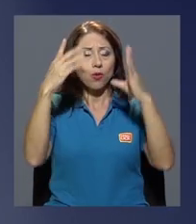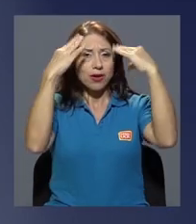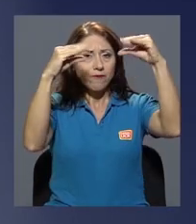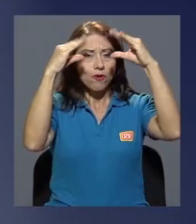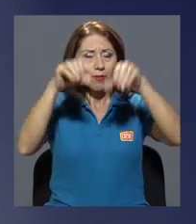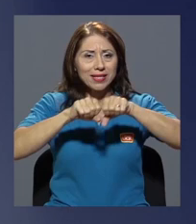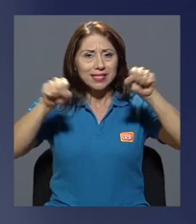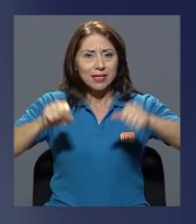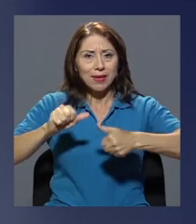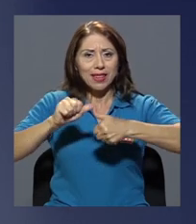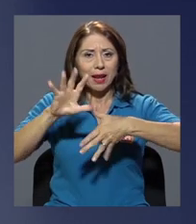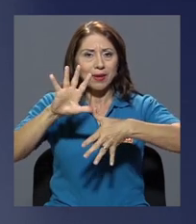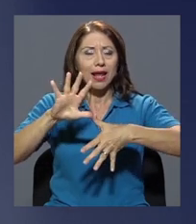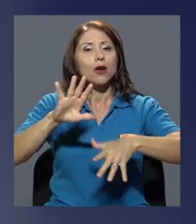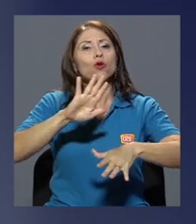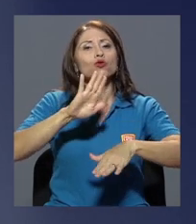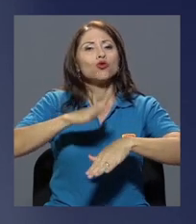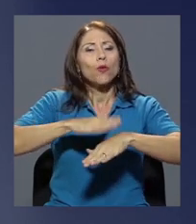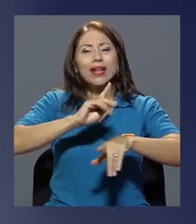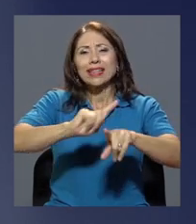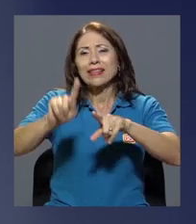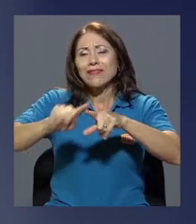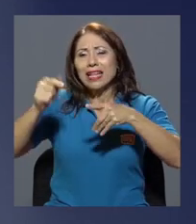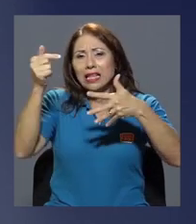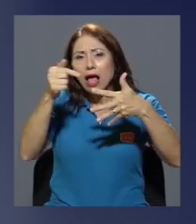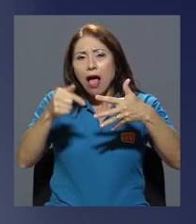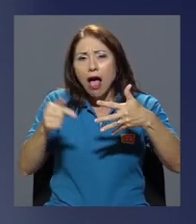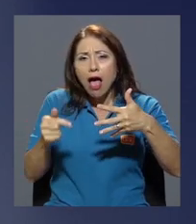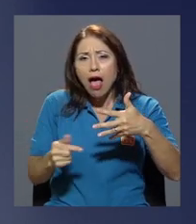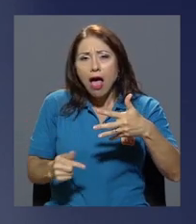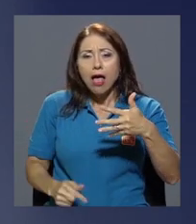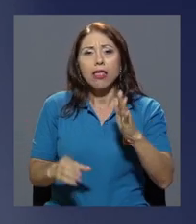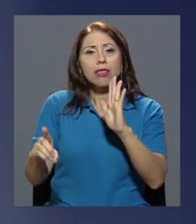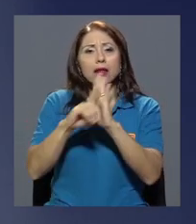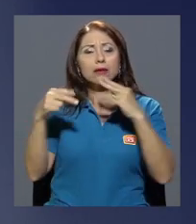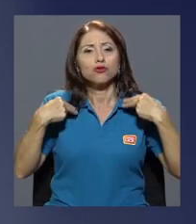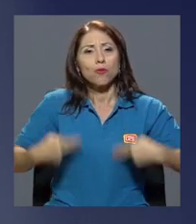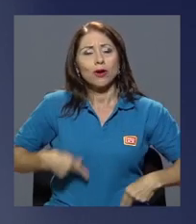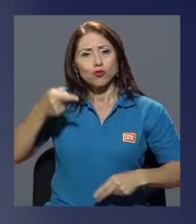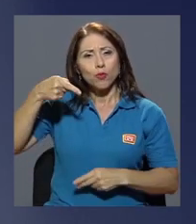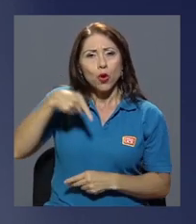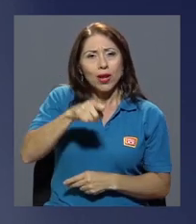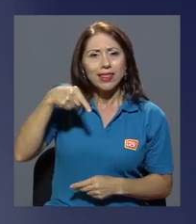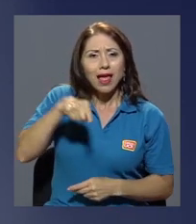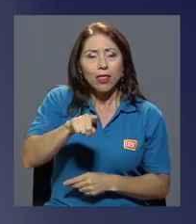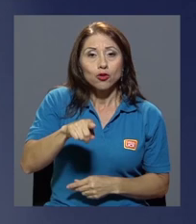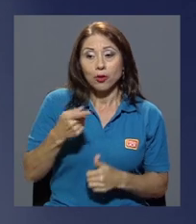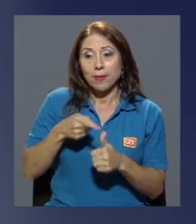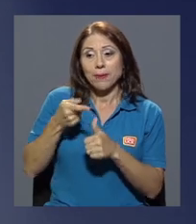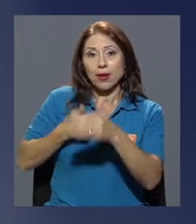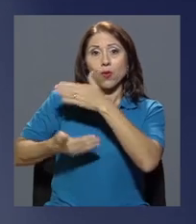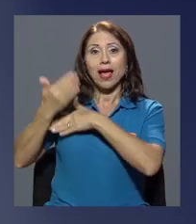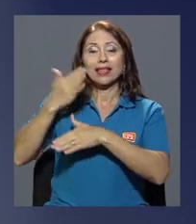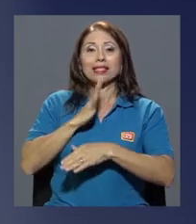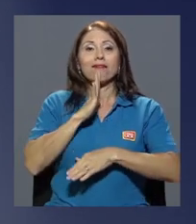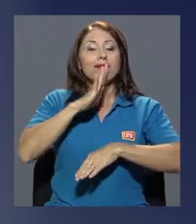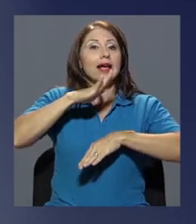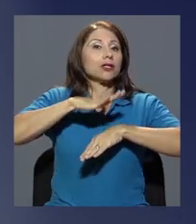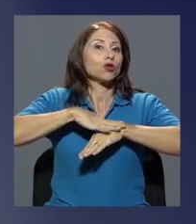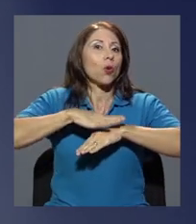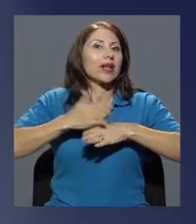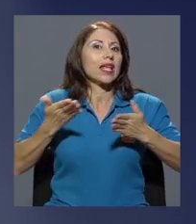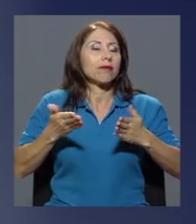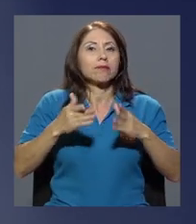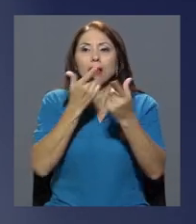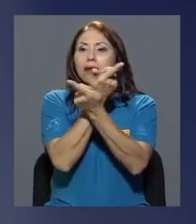interamericano sobre la gran cantidad de derechos humanos violentados. En un principio se hablaba mucho sobre la libertad de tránsito, por ejemplo.